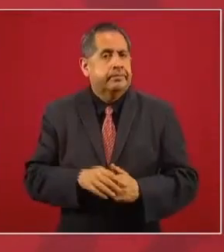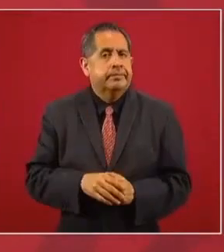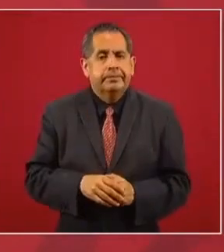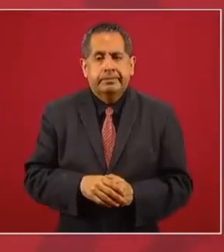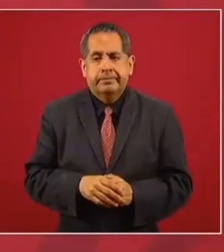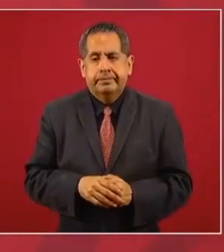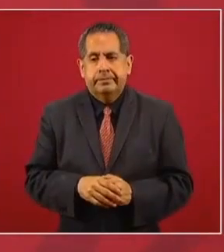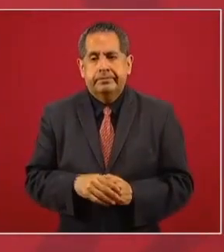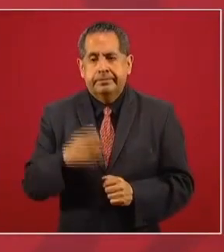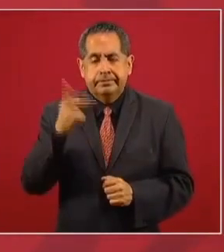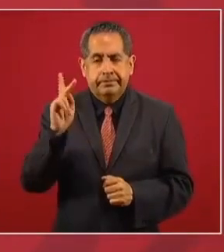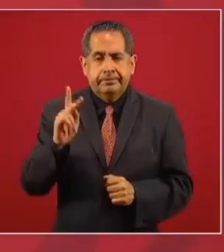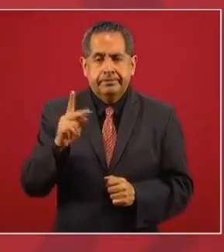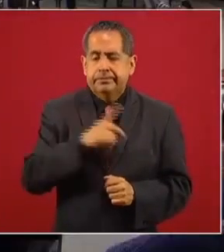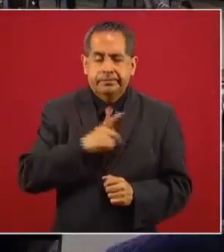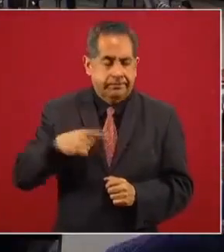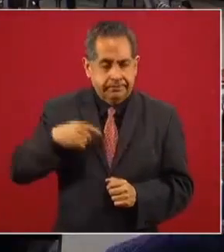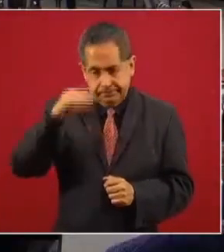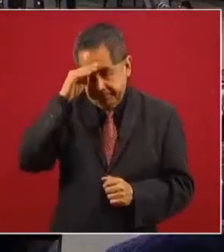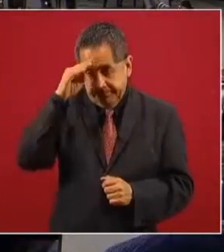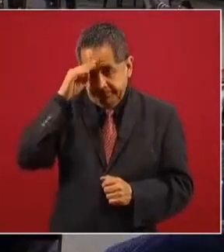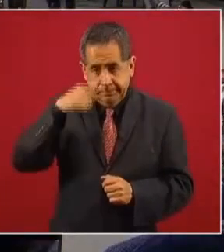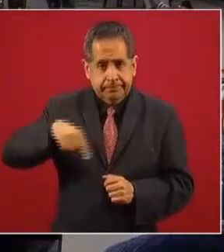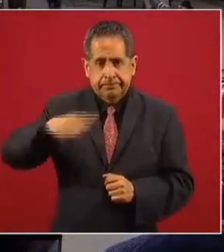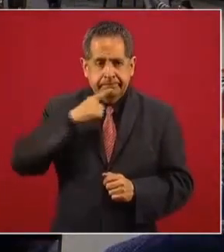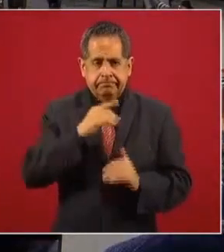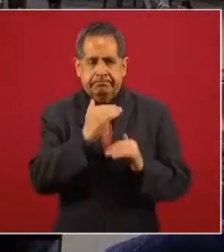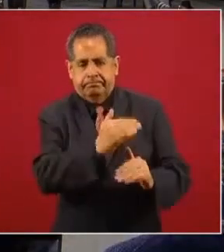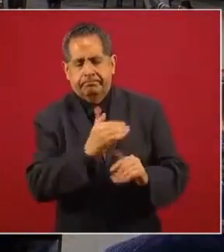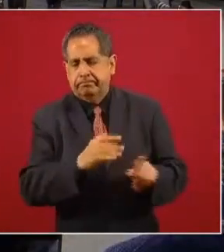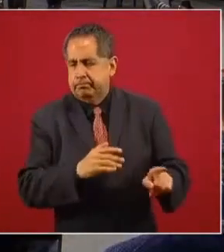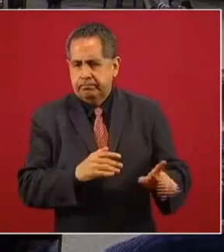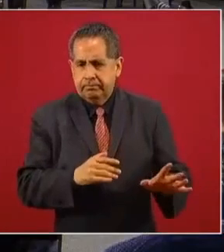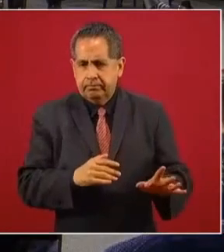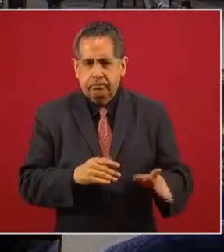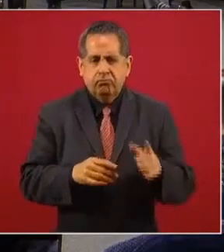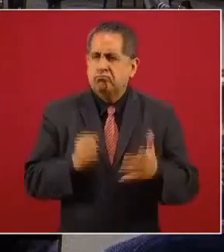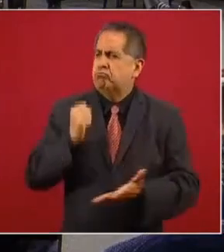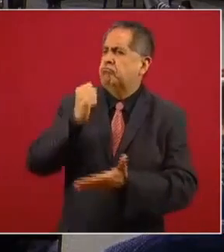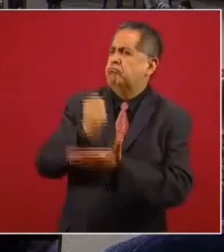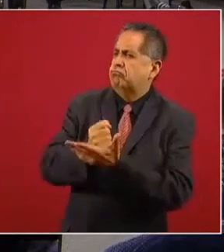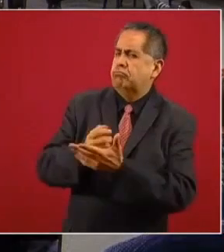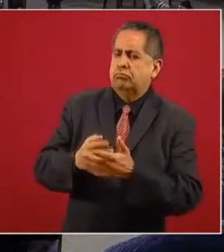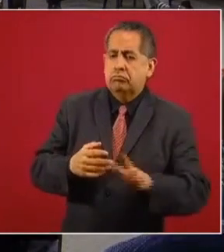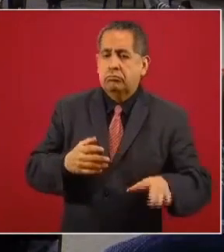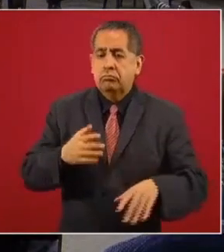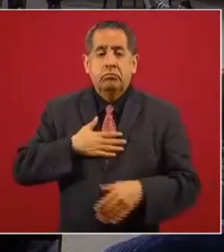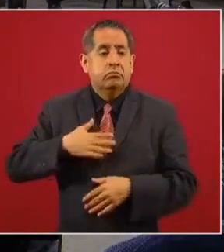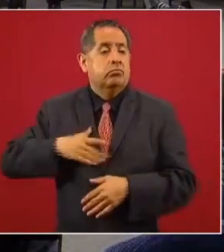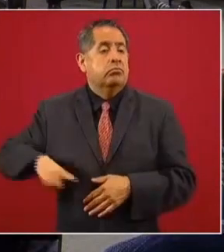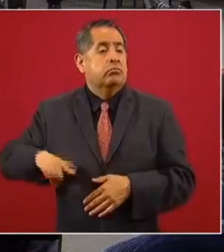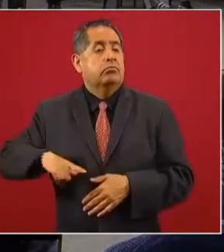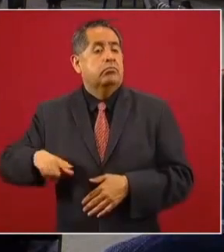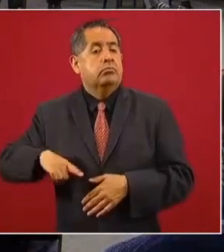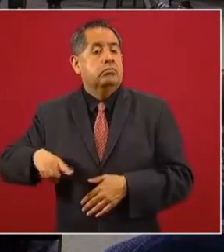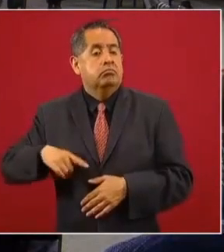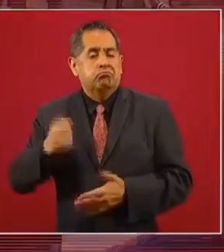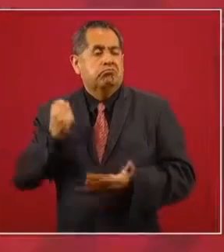Pero deben de haber ciertos límites y no imponer el gobierno los límites también.